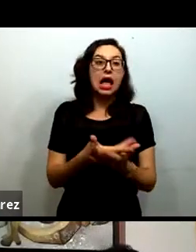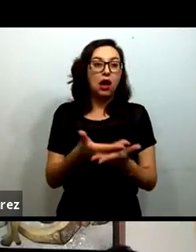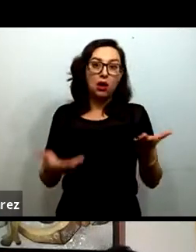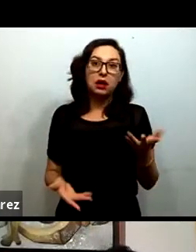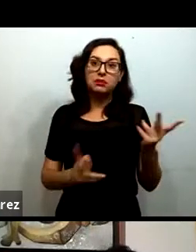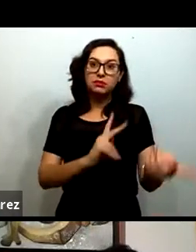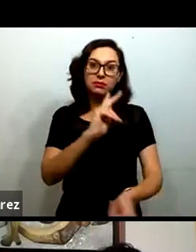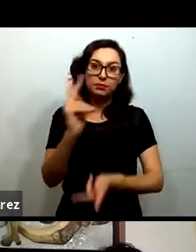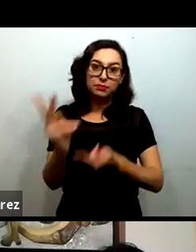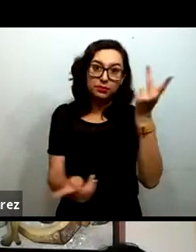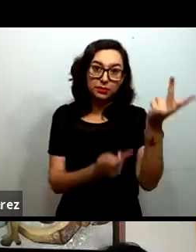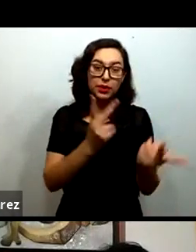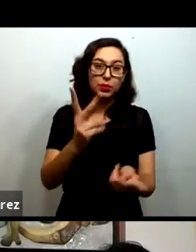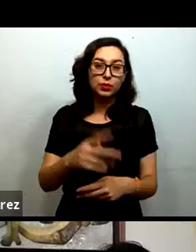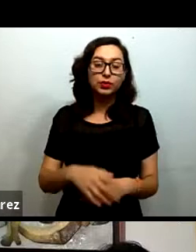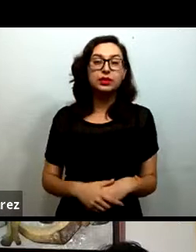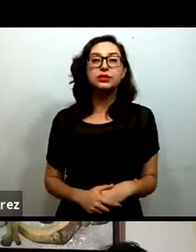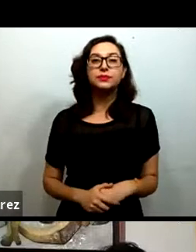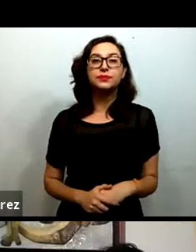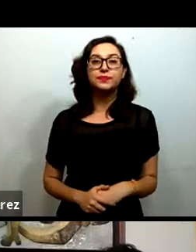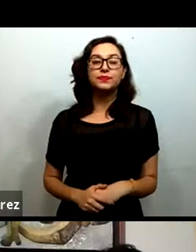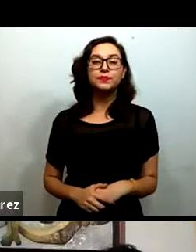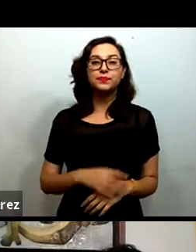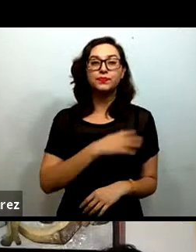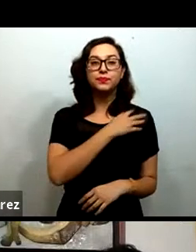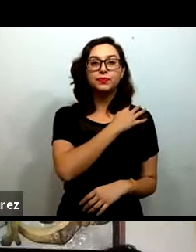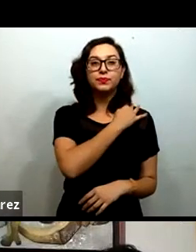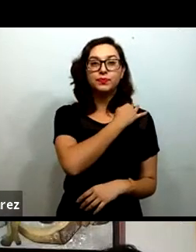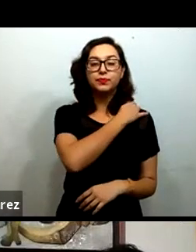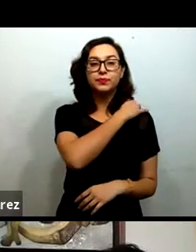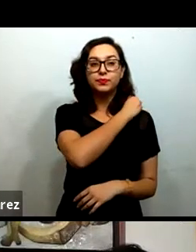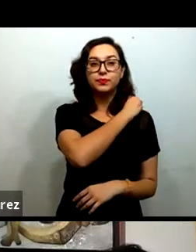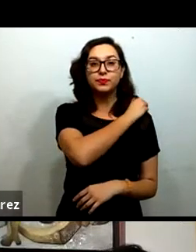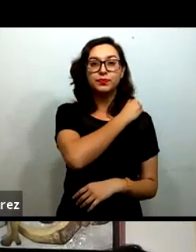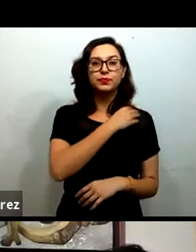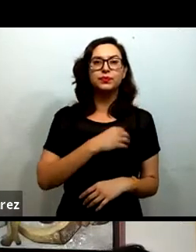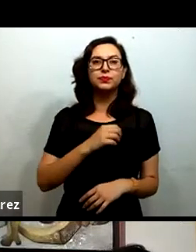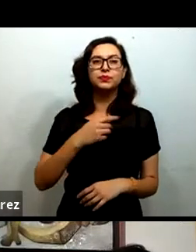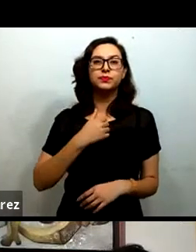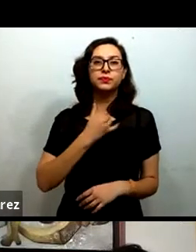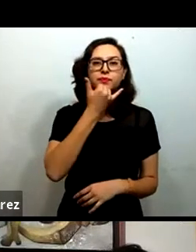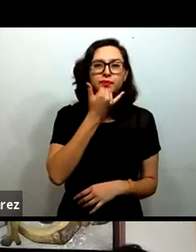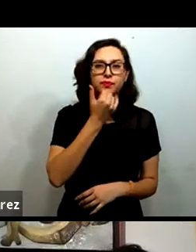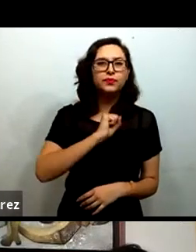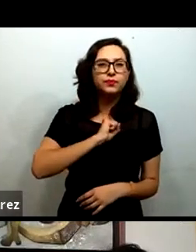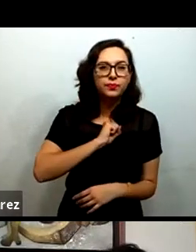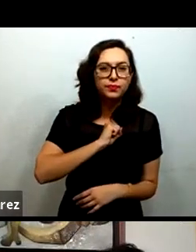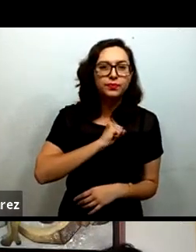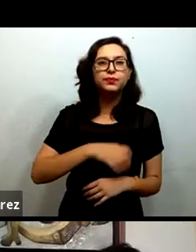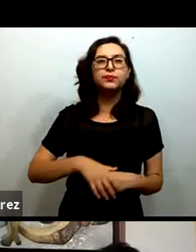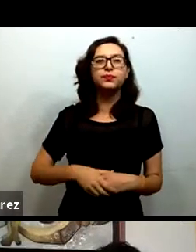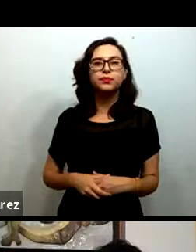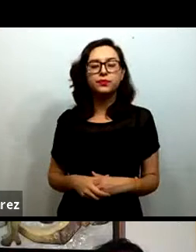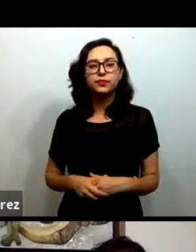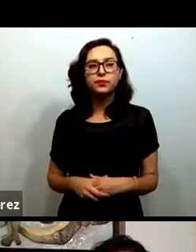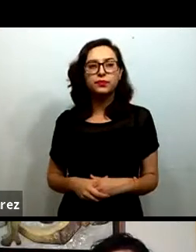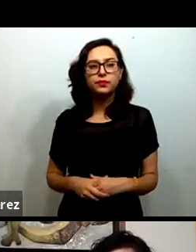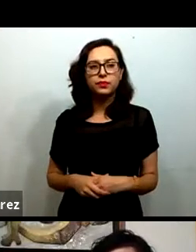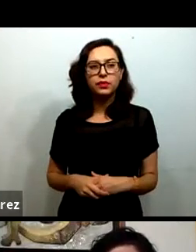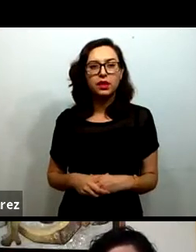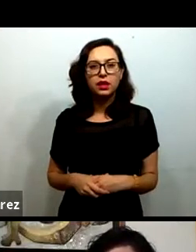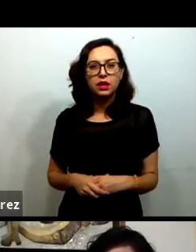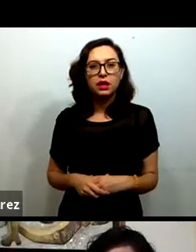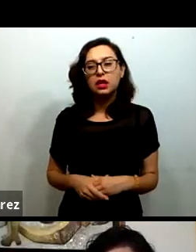para nuestras especialistas. En primer lugar, quisiéramos conocer un poco sobre las recomendaciones